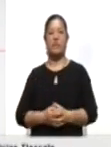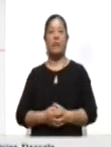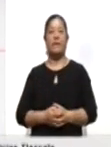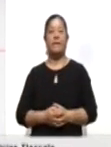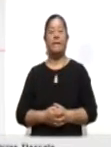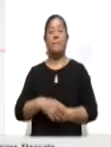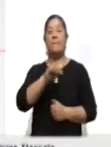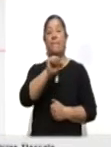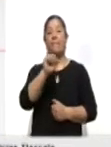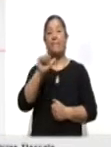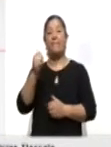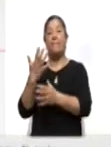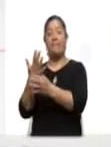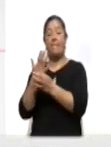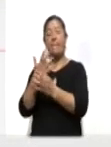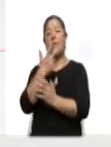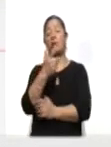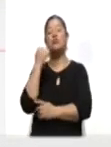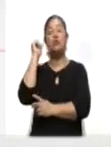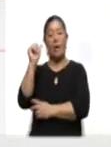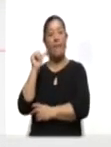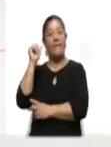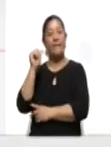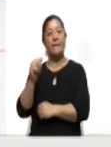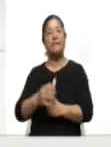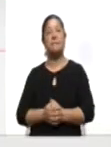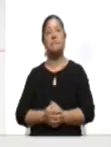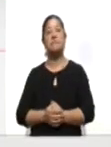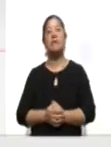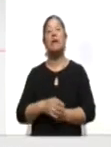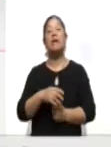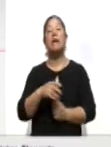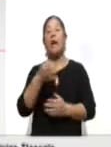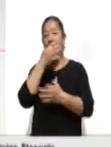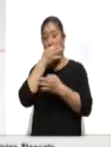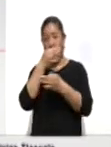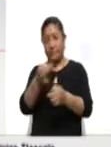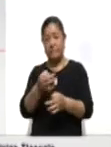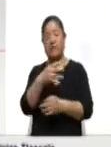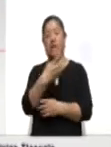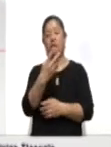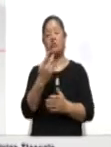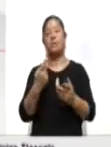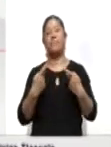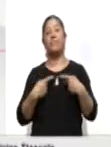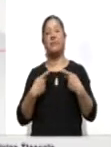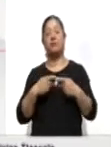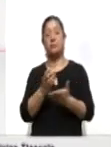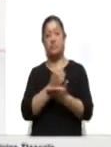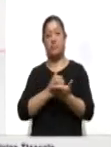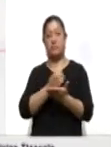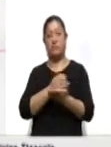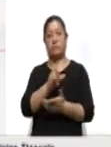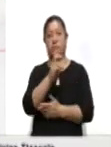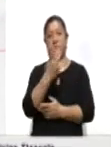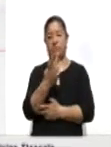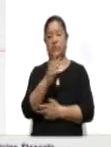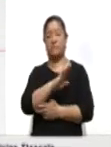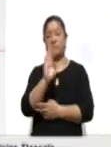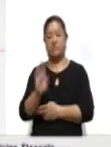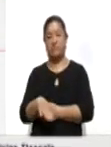De acuerdo con el reporte del 8 de abril, la Secretaría de Salud del Estado confirmó 14 personas recuperadas, 3